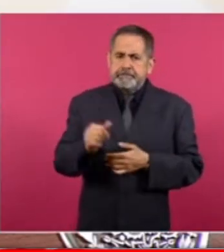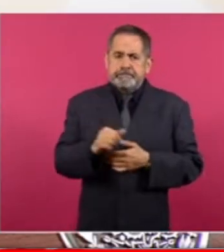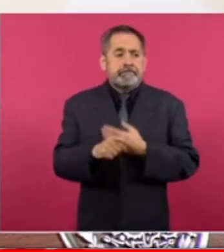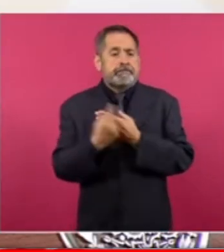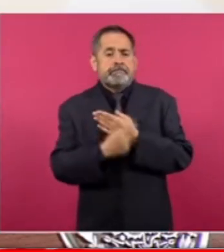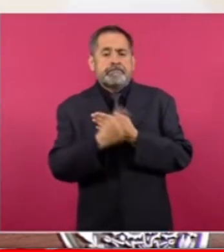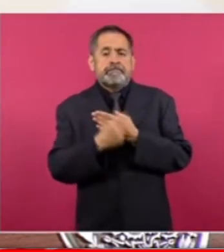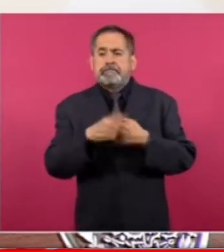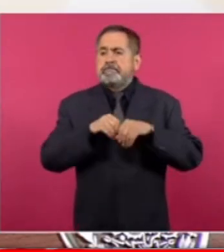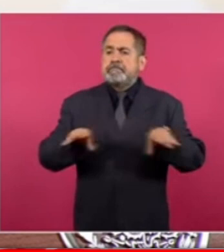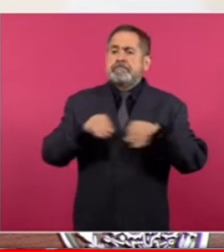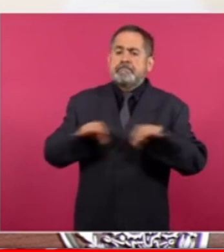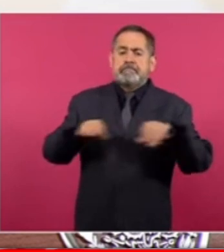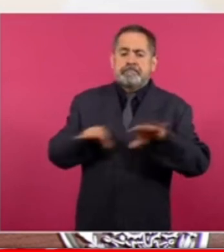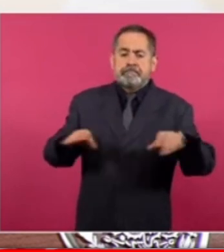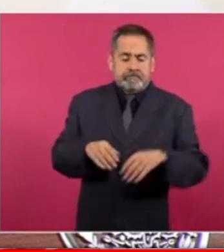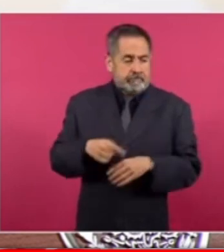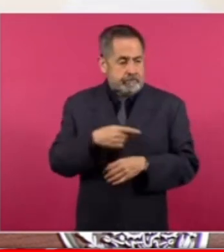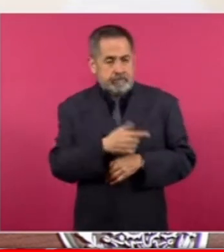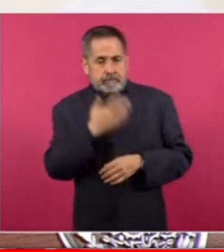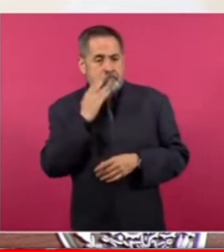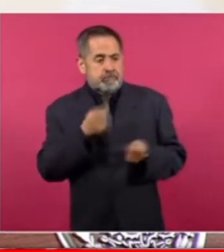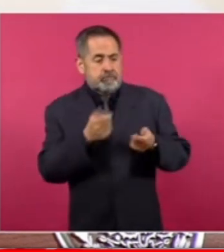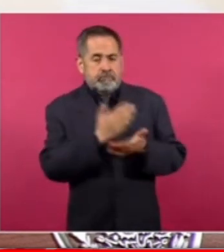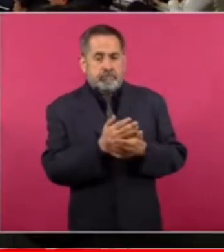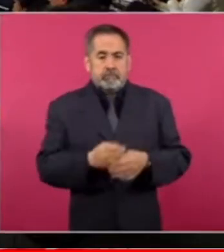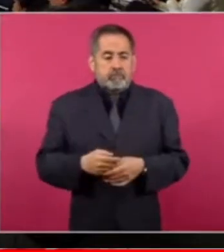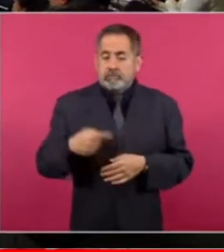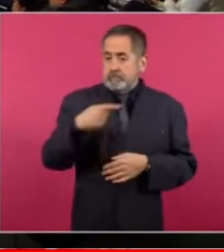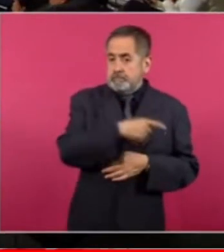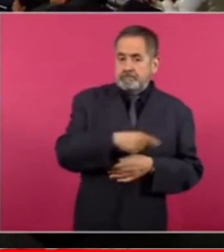entonces compran robots